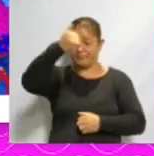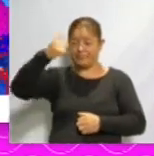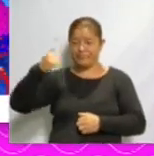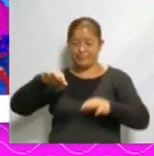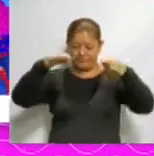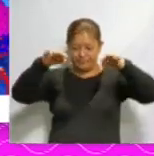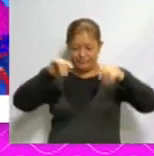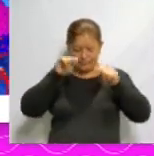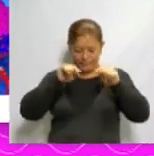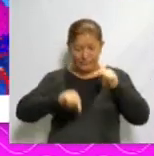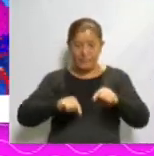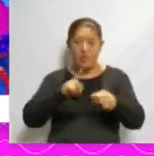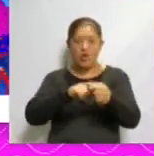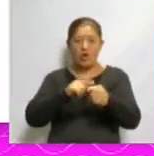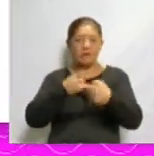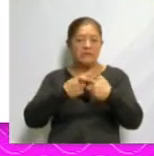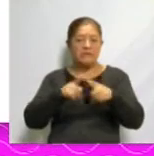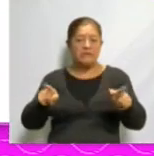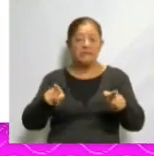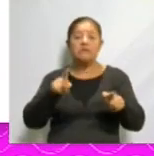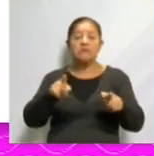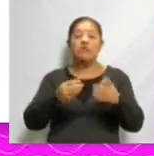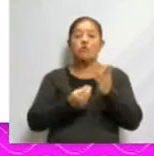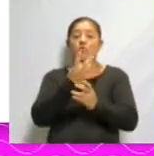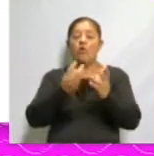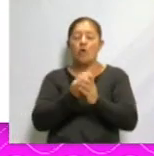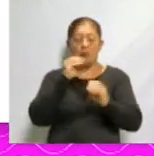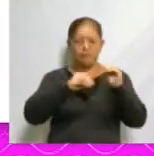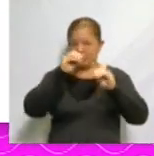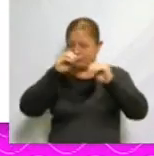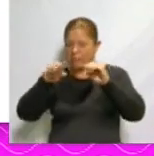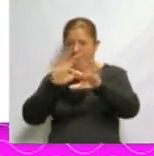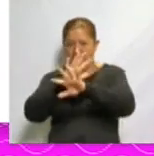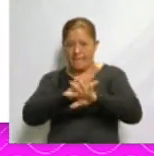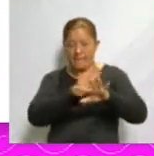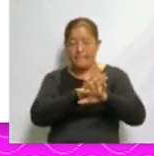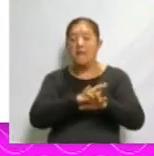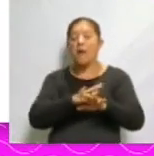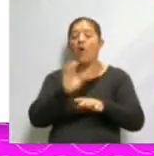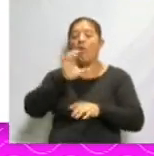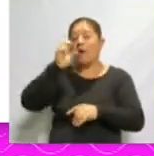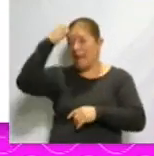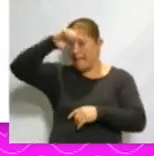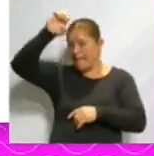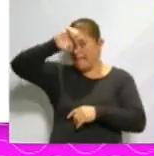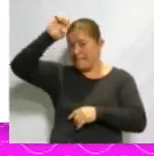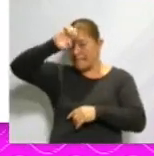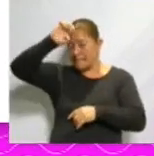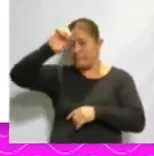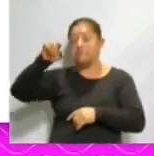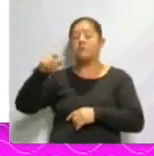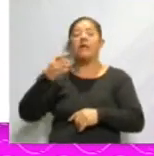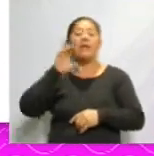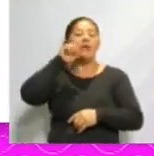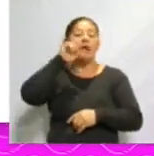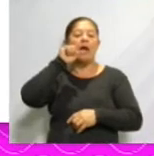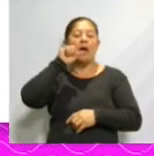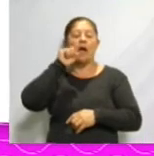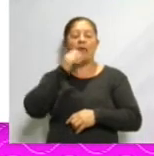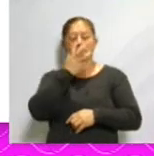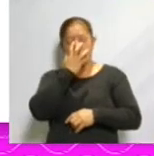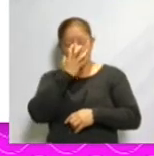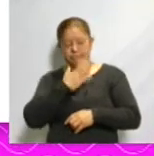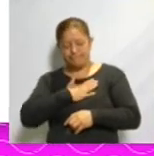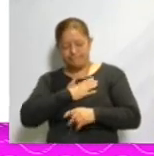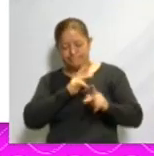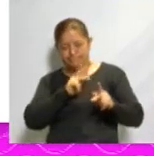los cuales se fueron adaptando a un nuevo rito. En tiempo de la evangelización, el naranja representa luto, el morado se